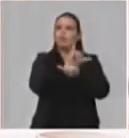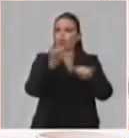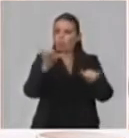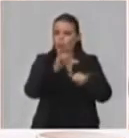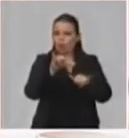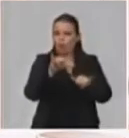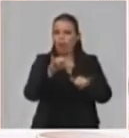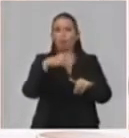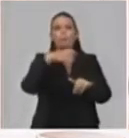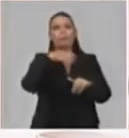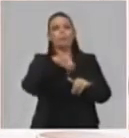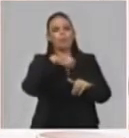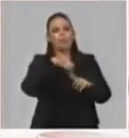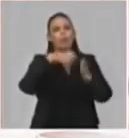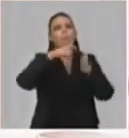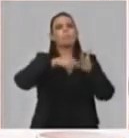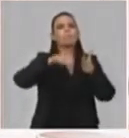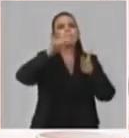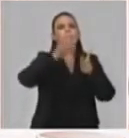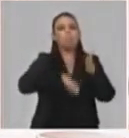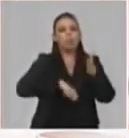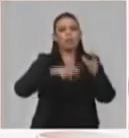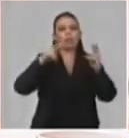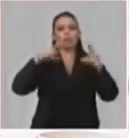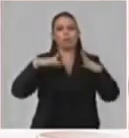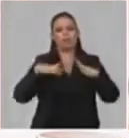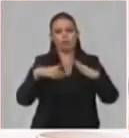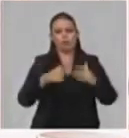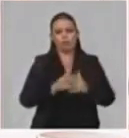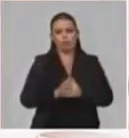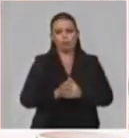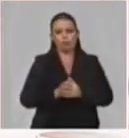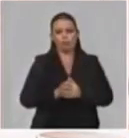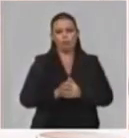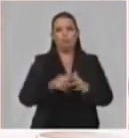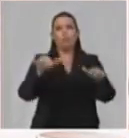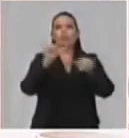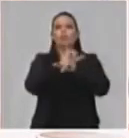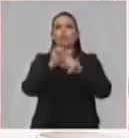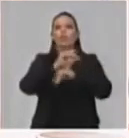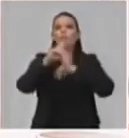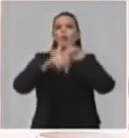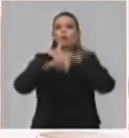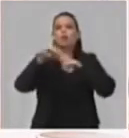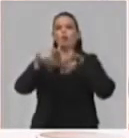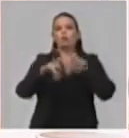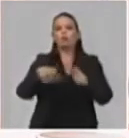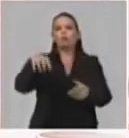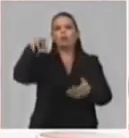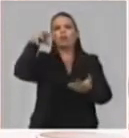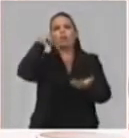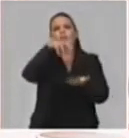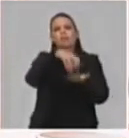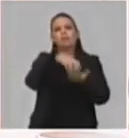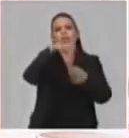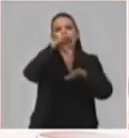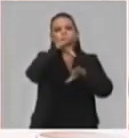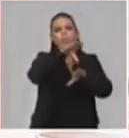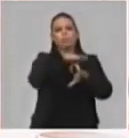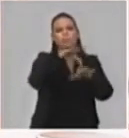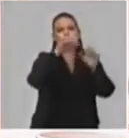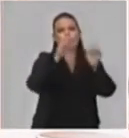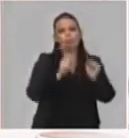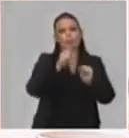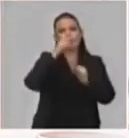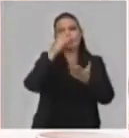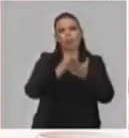va a planificar. También hay algunos criterios en relación a los centros internos, al hacinamiento, que es verdad, realmente tienen razón y es lógico la